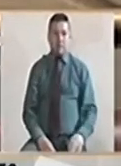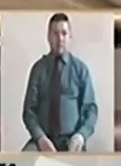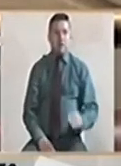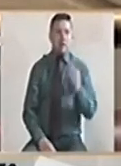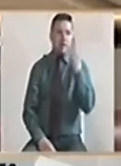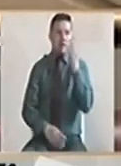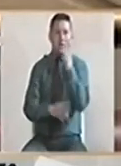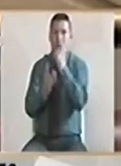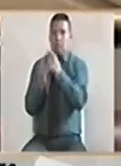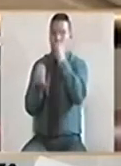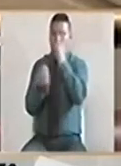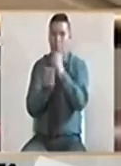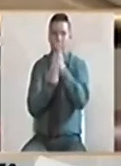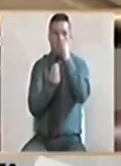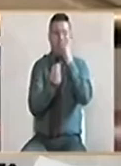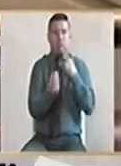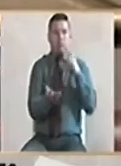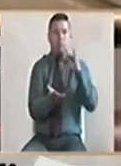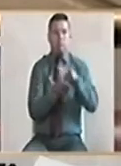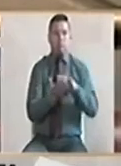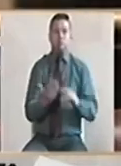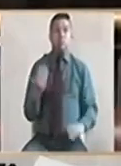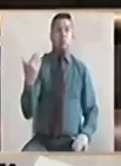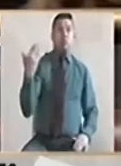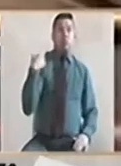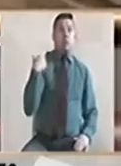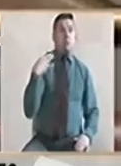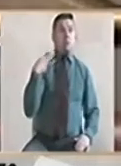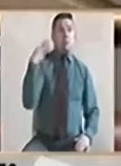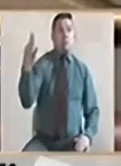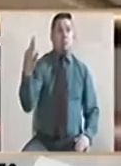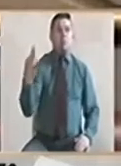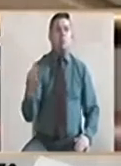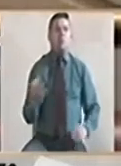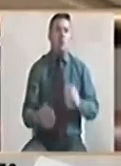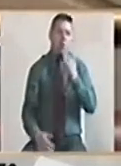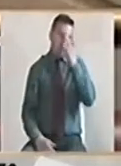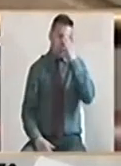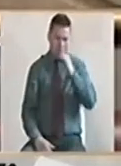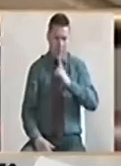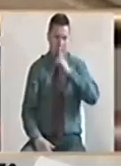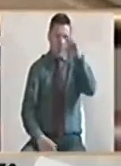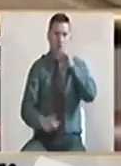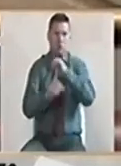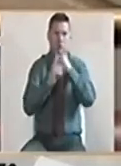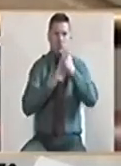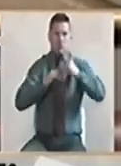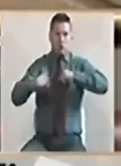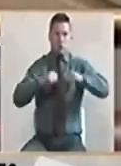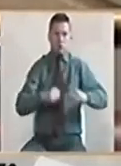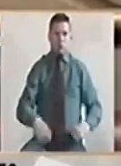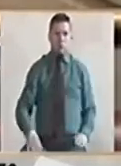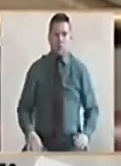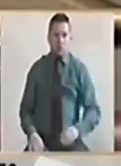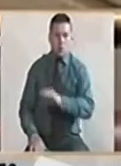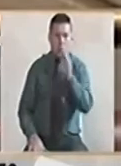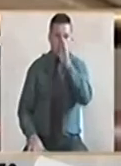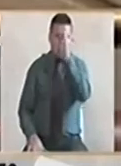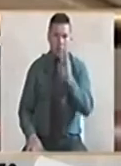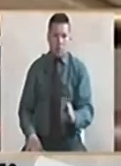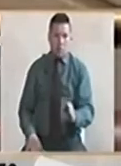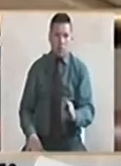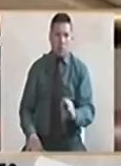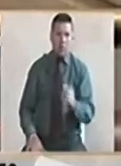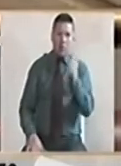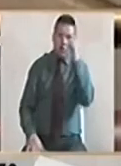partidos diferentes. Me llamaron por mi extenso liderazgo social, pero nunca me tuvieron